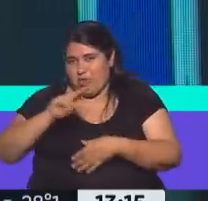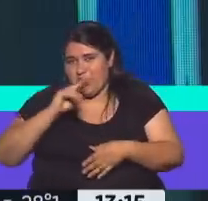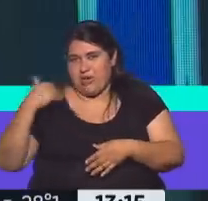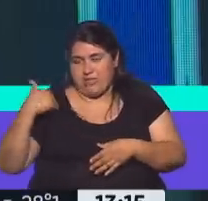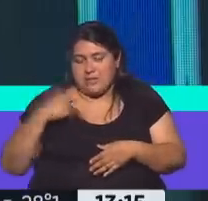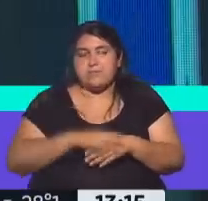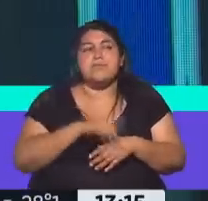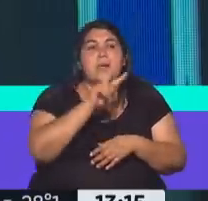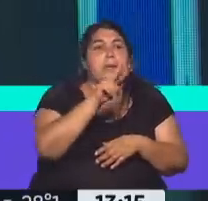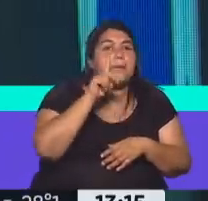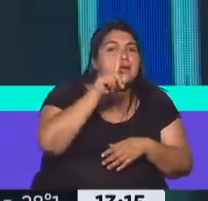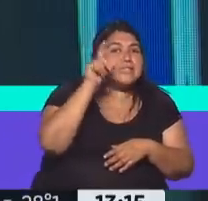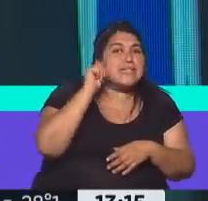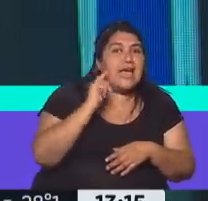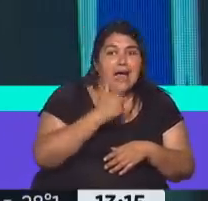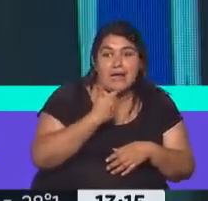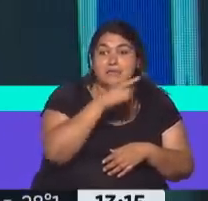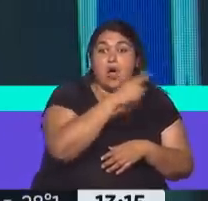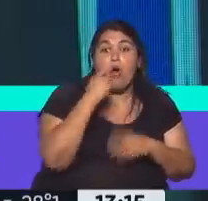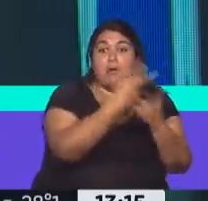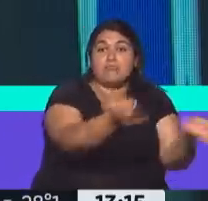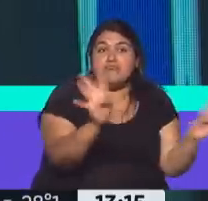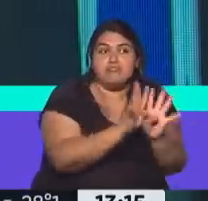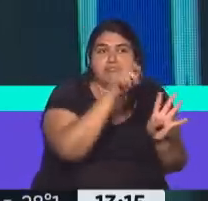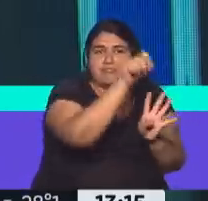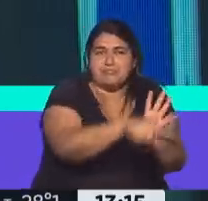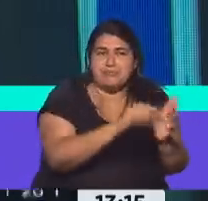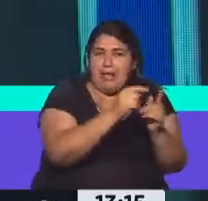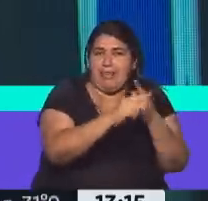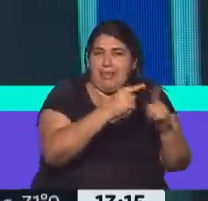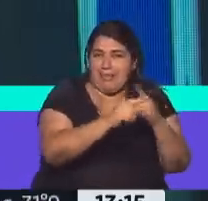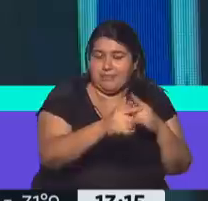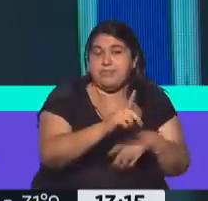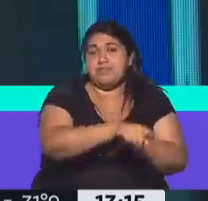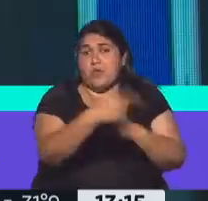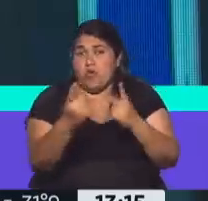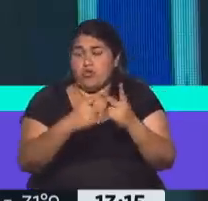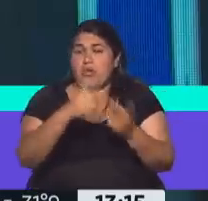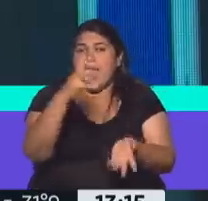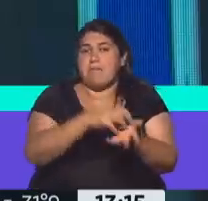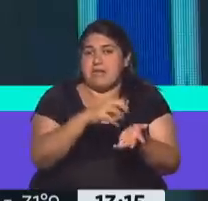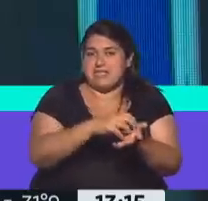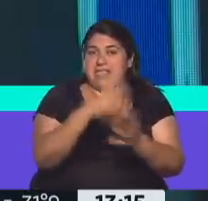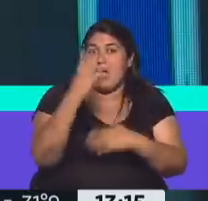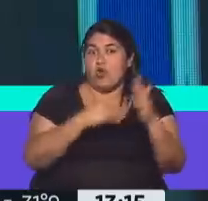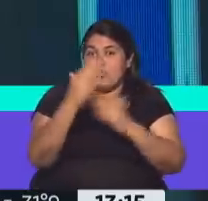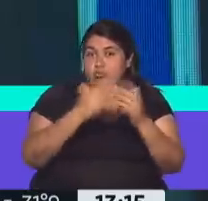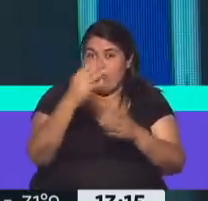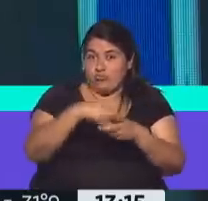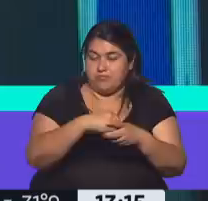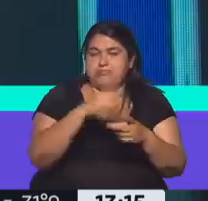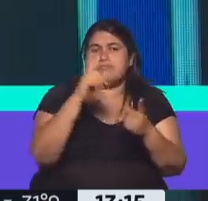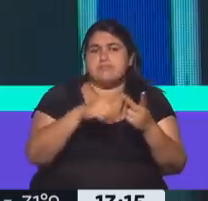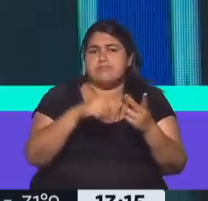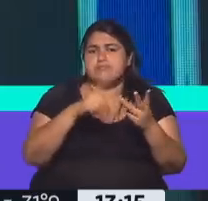Hablamos de Marcelo Villegas. Pero en esta mesa, en donde vemos varias personas, había, por otro lado, empresarios de la construcción, y